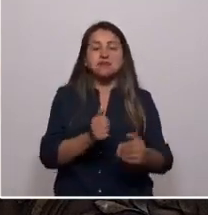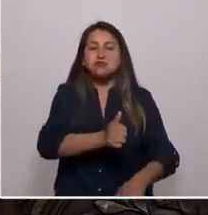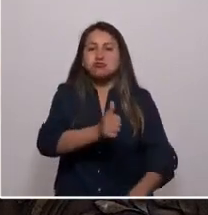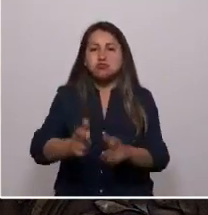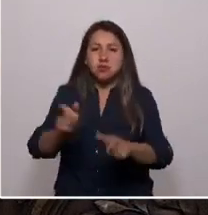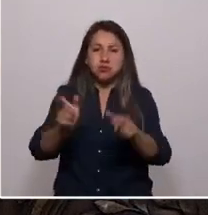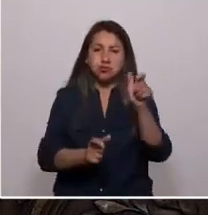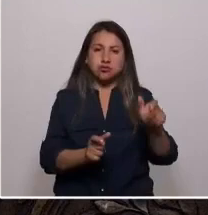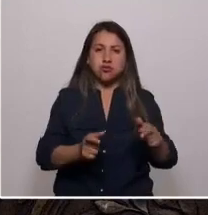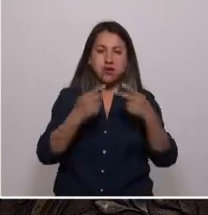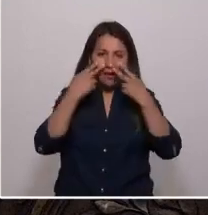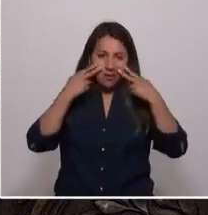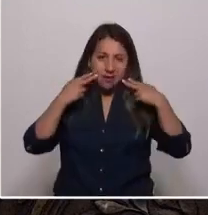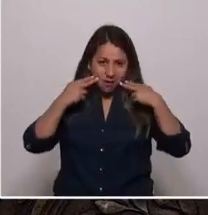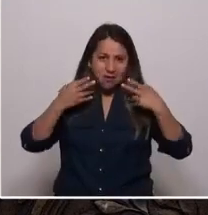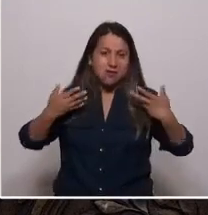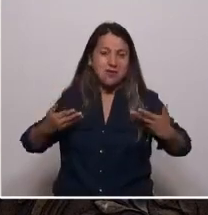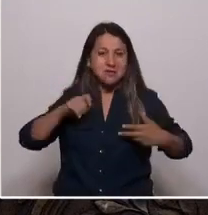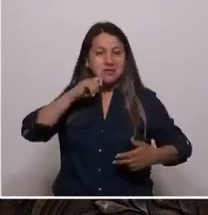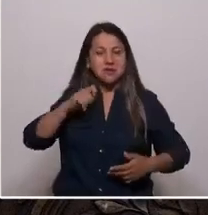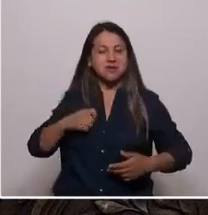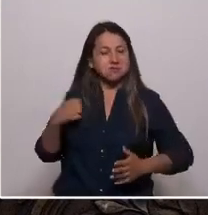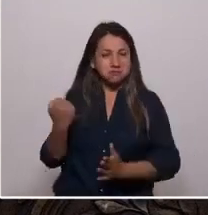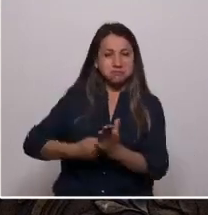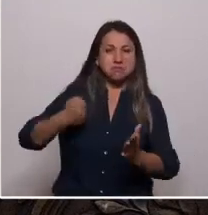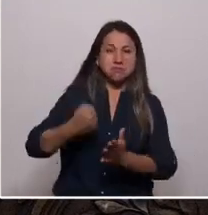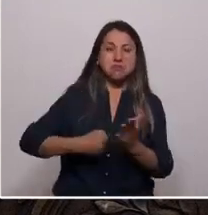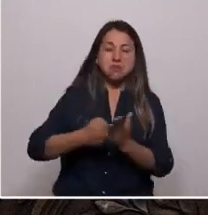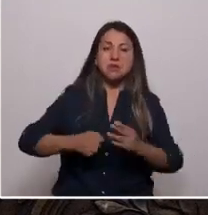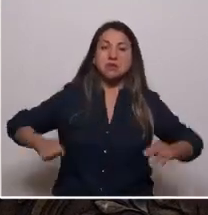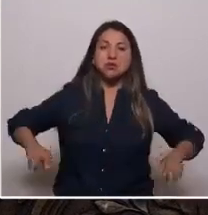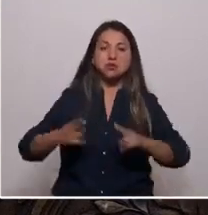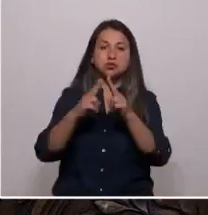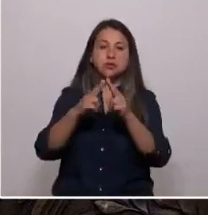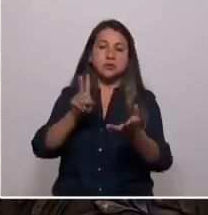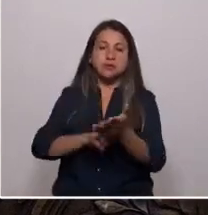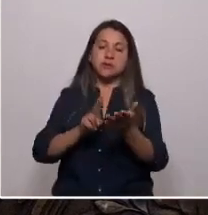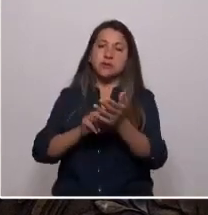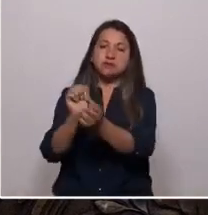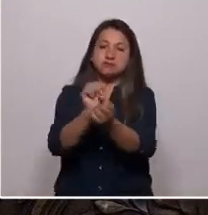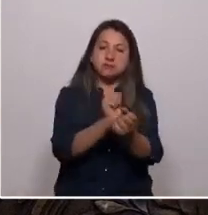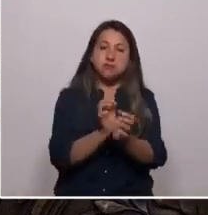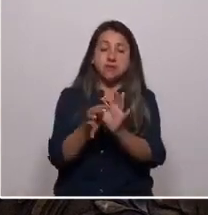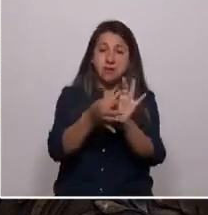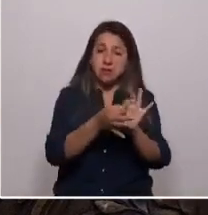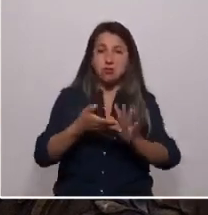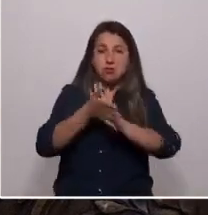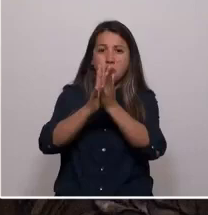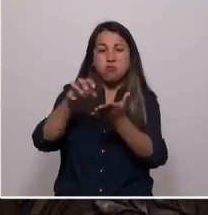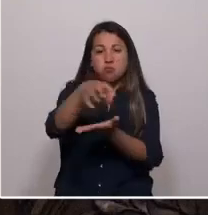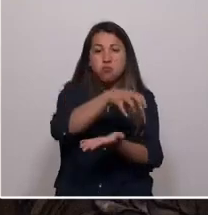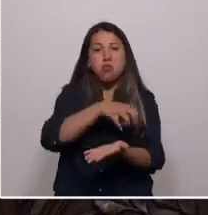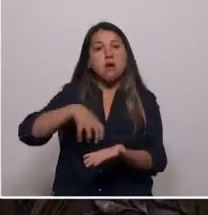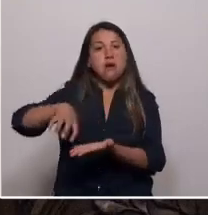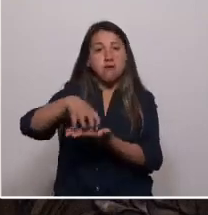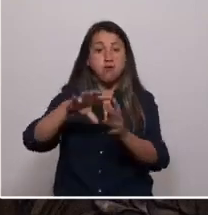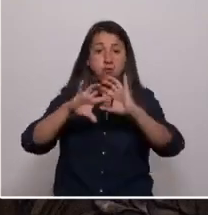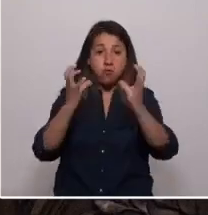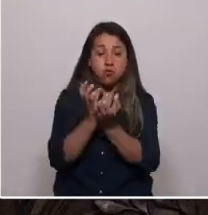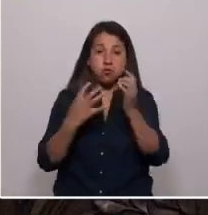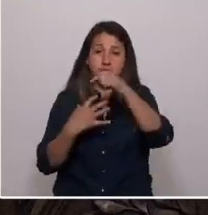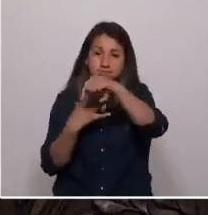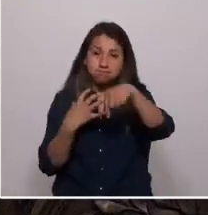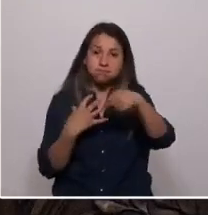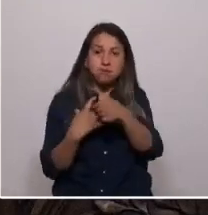que habitan esta tierra. Desde ahí procuraremos construir una verdadera fraternidad con los pueblos del mundo. Todas y cada una de las personas